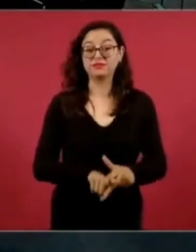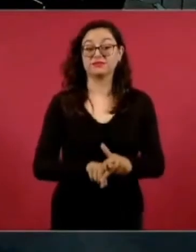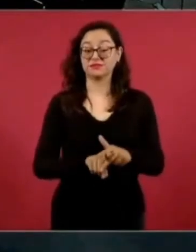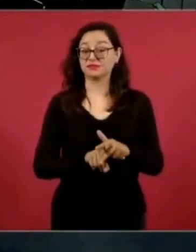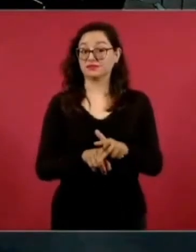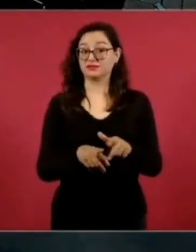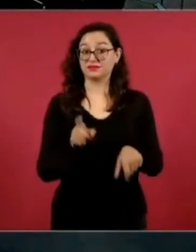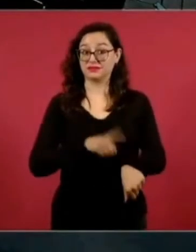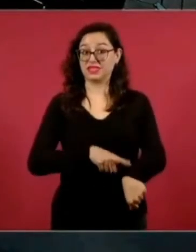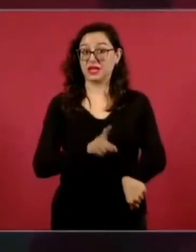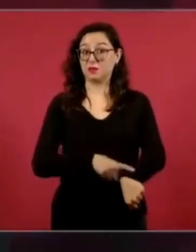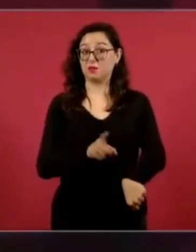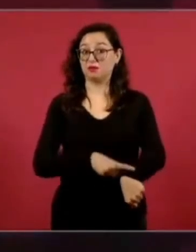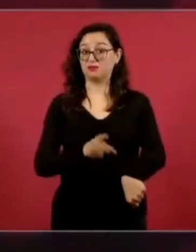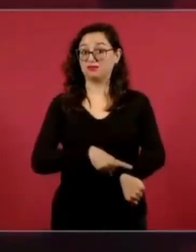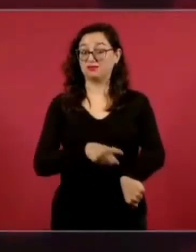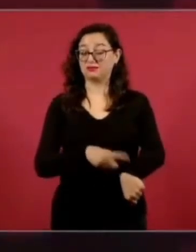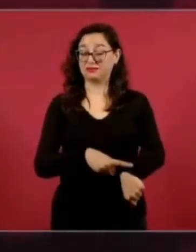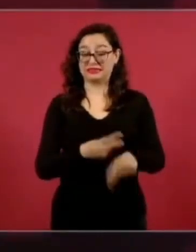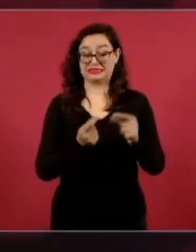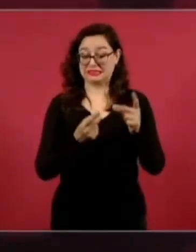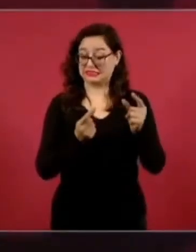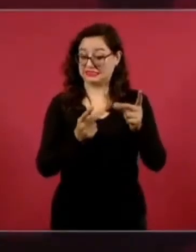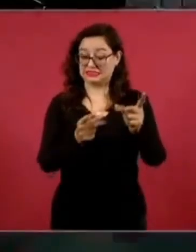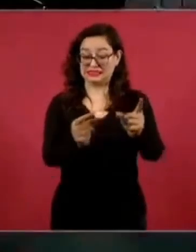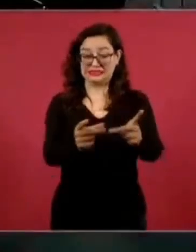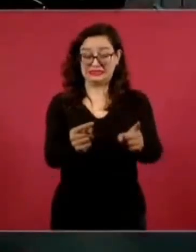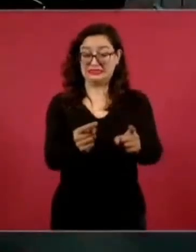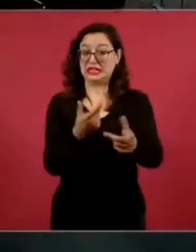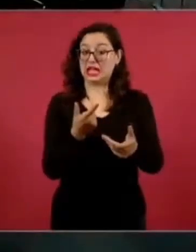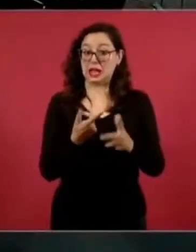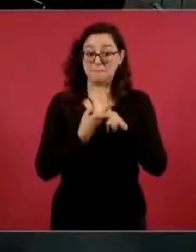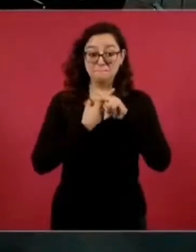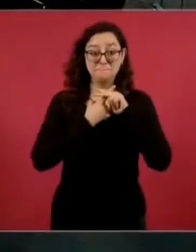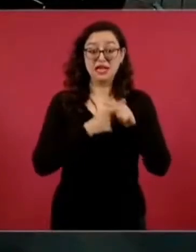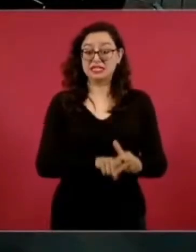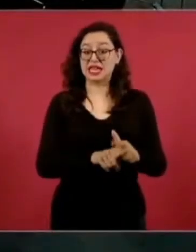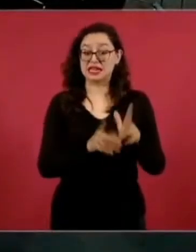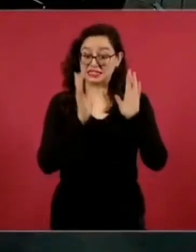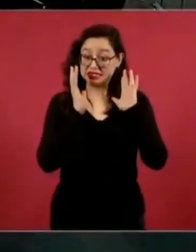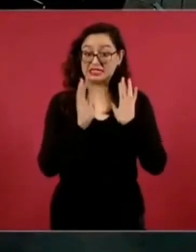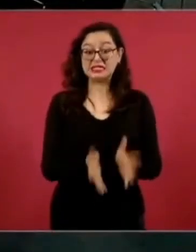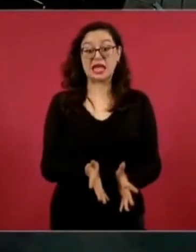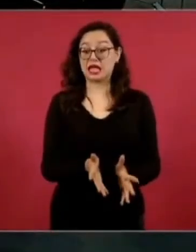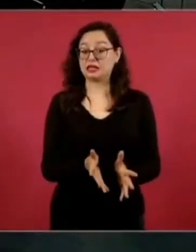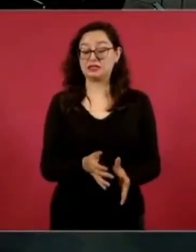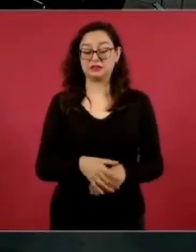que le alcance el tiempo. Ajá. Entonces, esta…